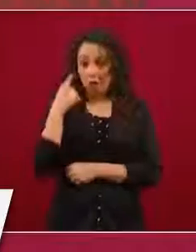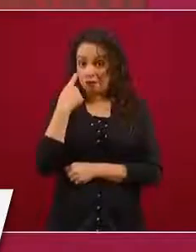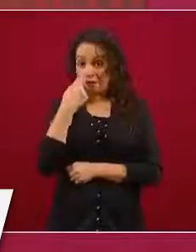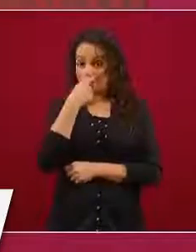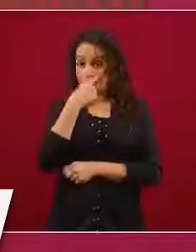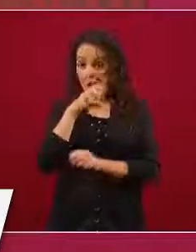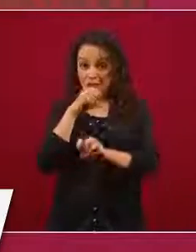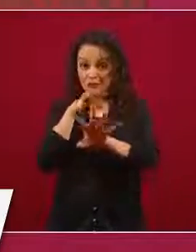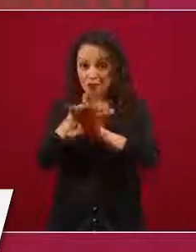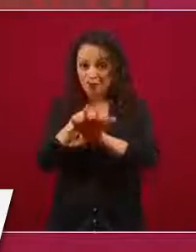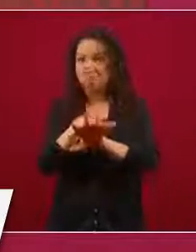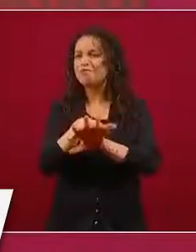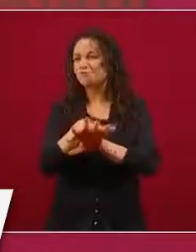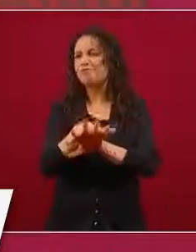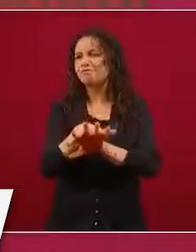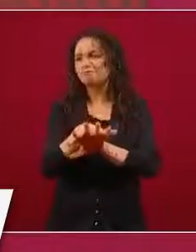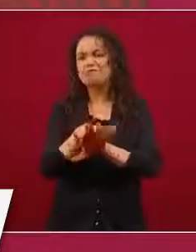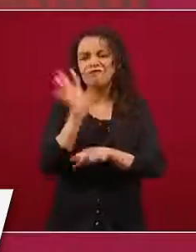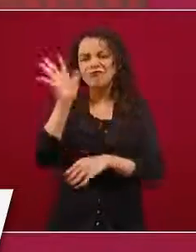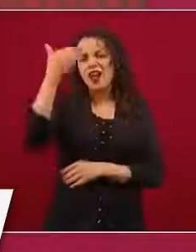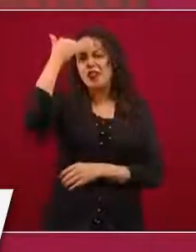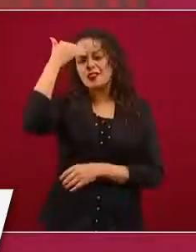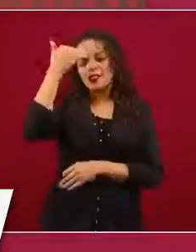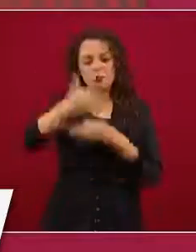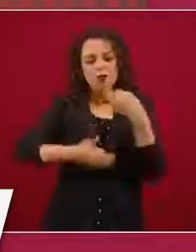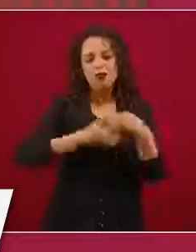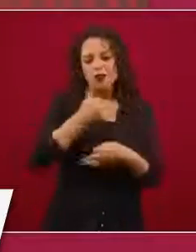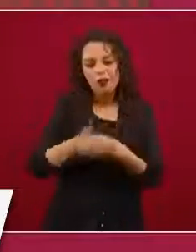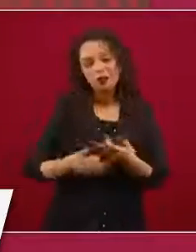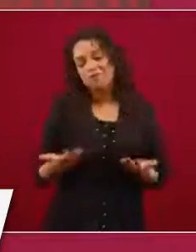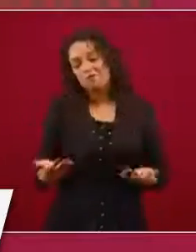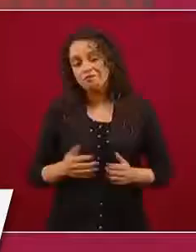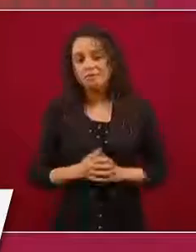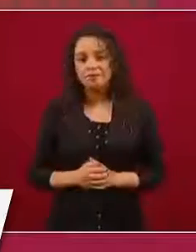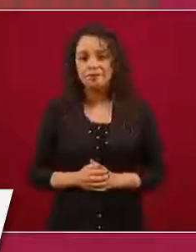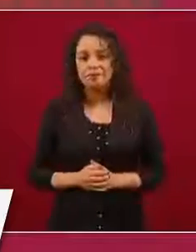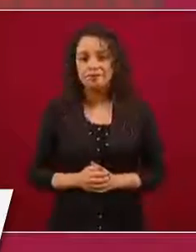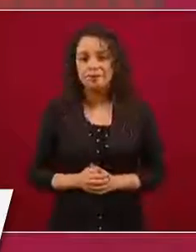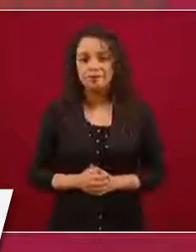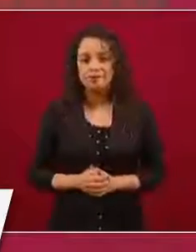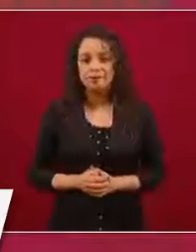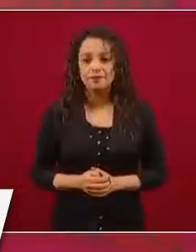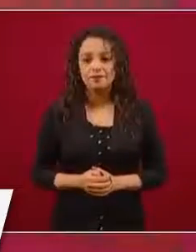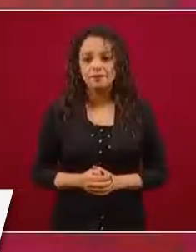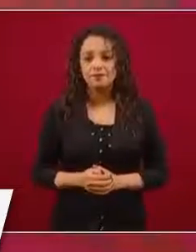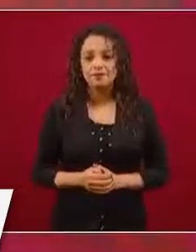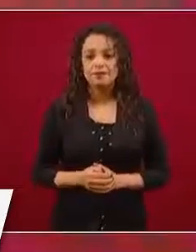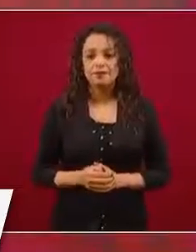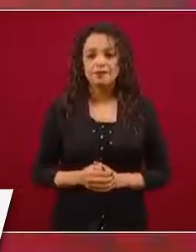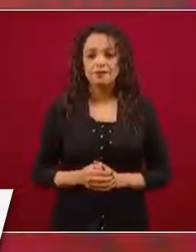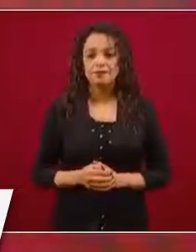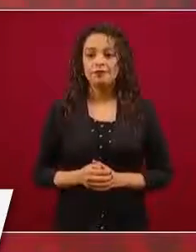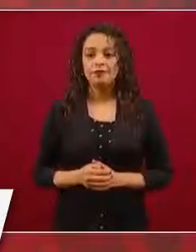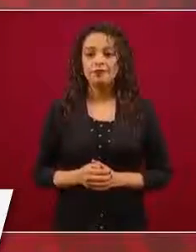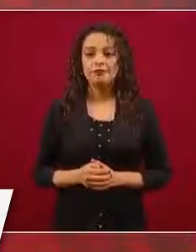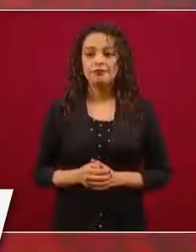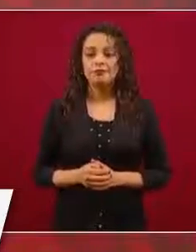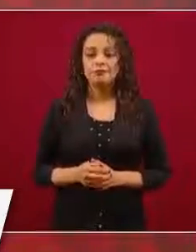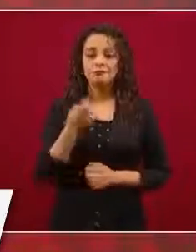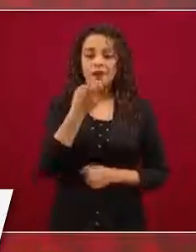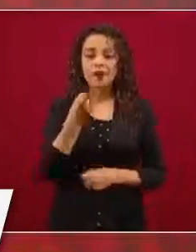que es igual a la nada.